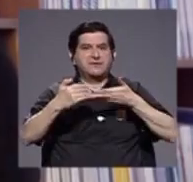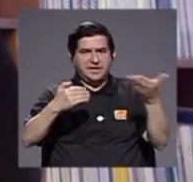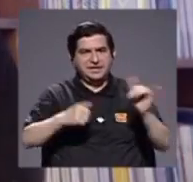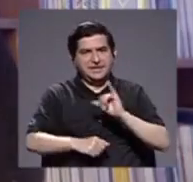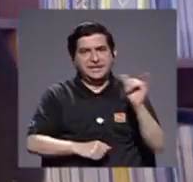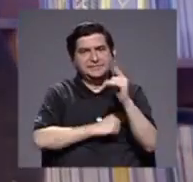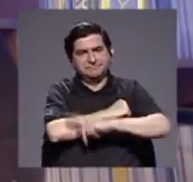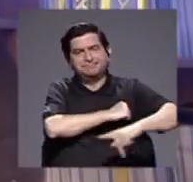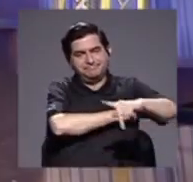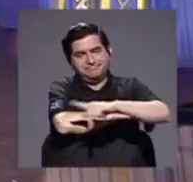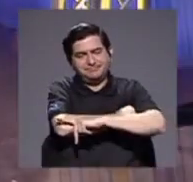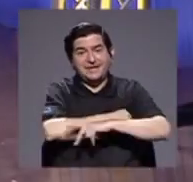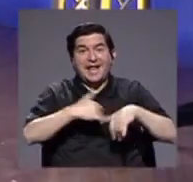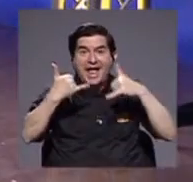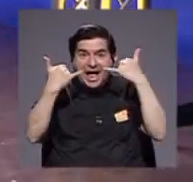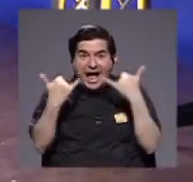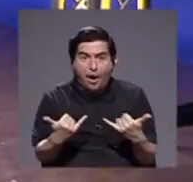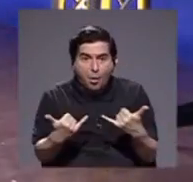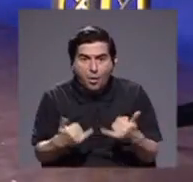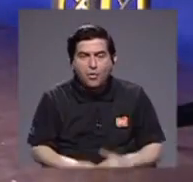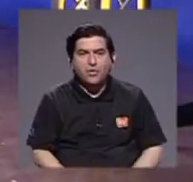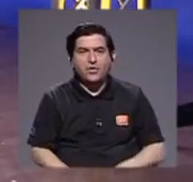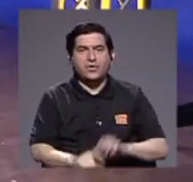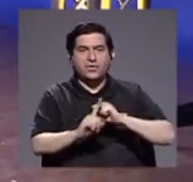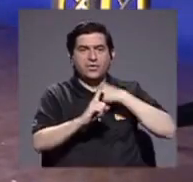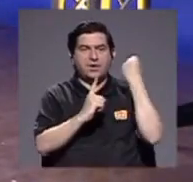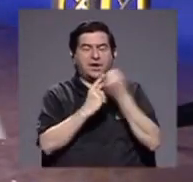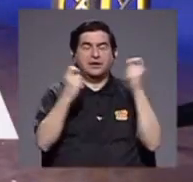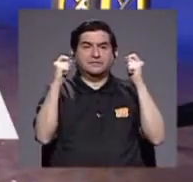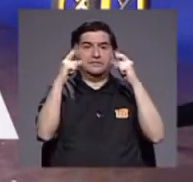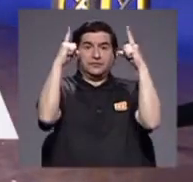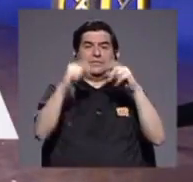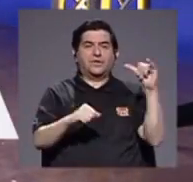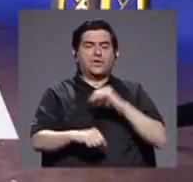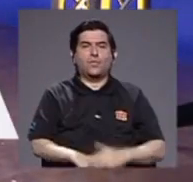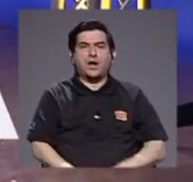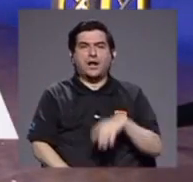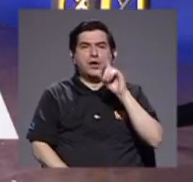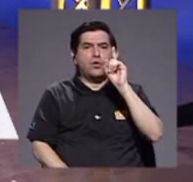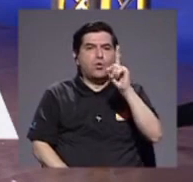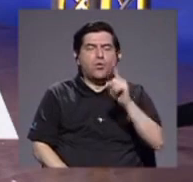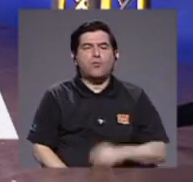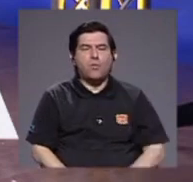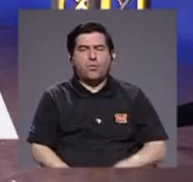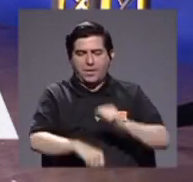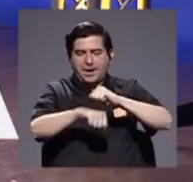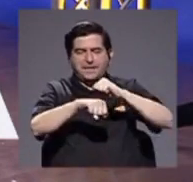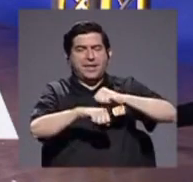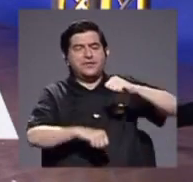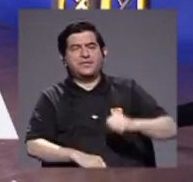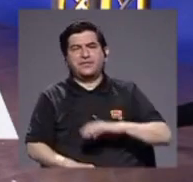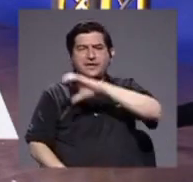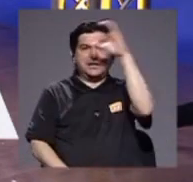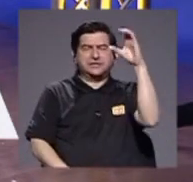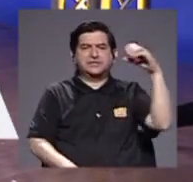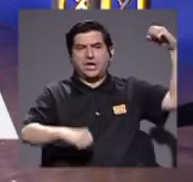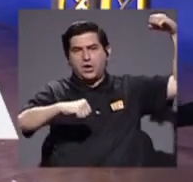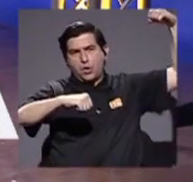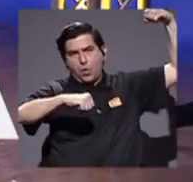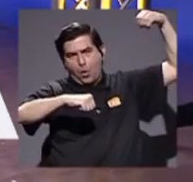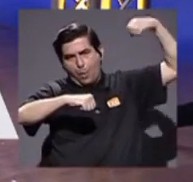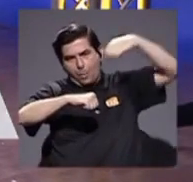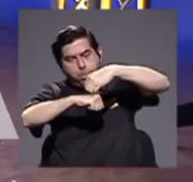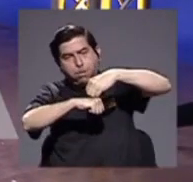país, ¿verdad? Y ahora que nos cayó el meteorito, como digo yo, la pandemia es como un meteorito que cayó y nos dejó con